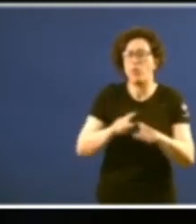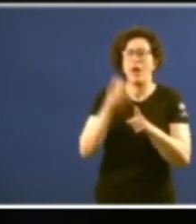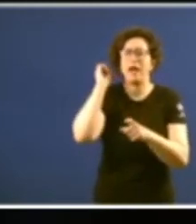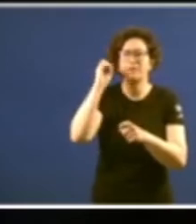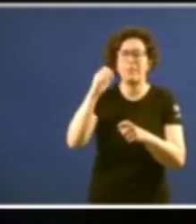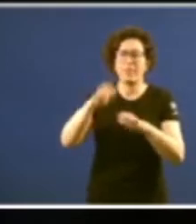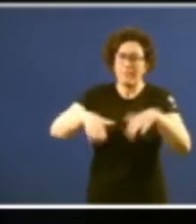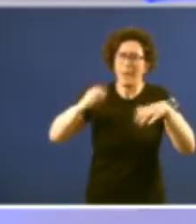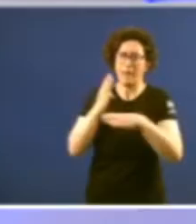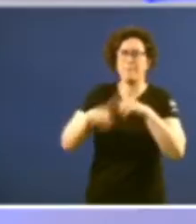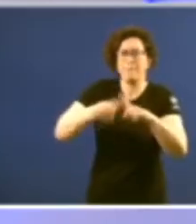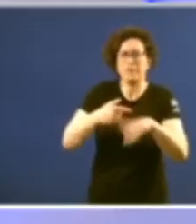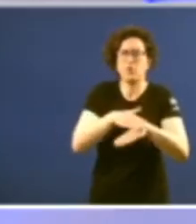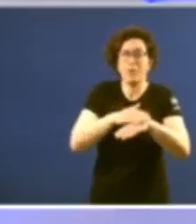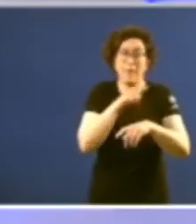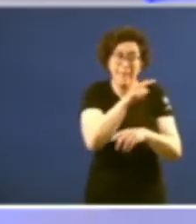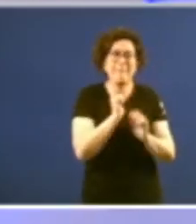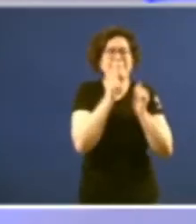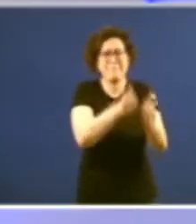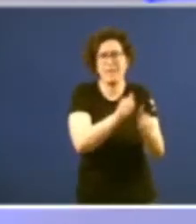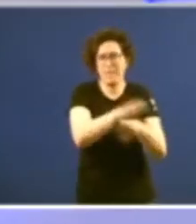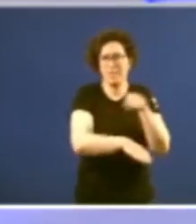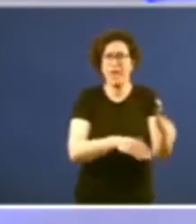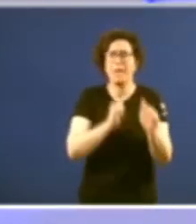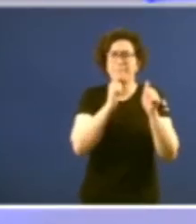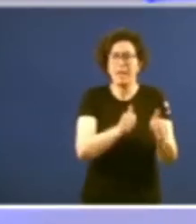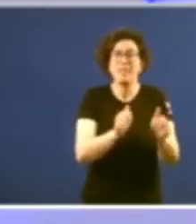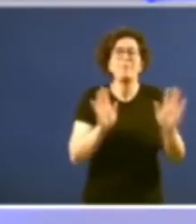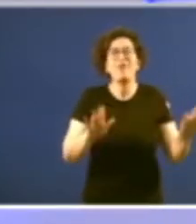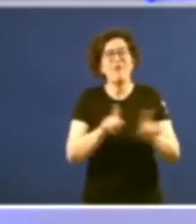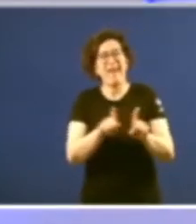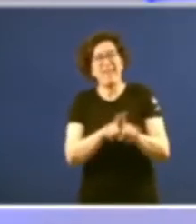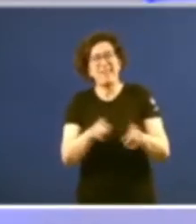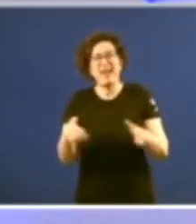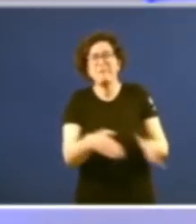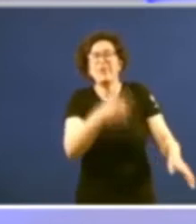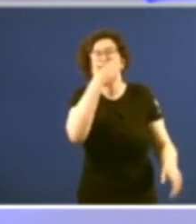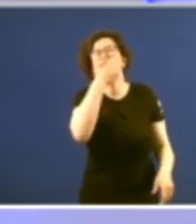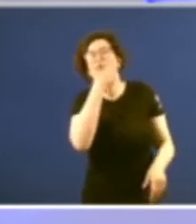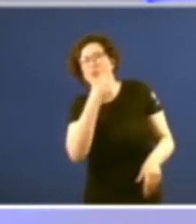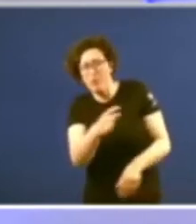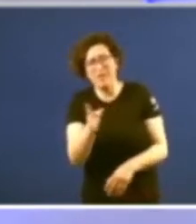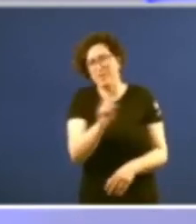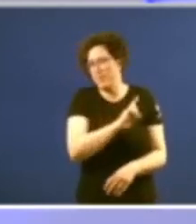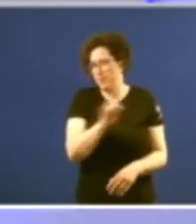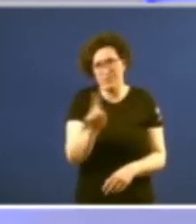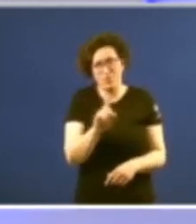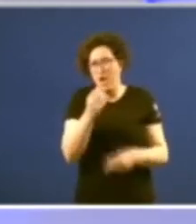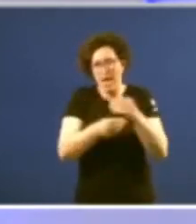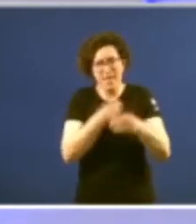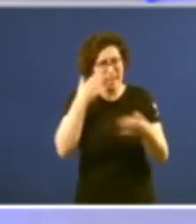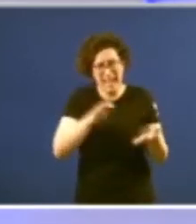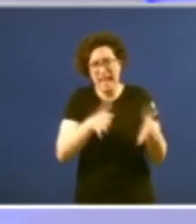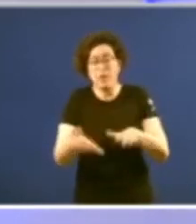e o Gobierno empezaba todo isto pero non foi un camiño tan fácil de levar a cabo porque